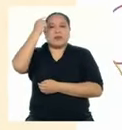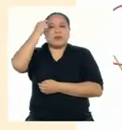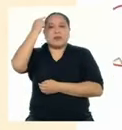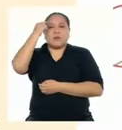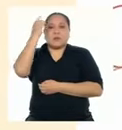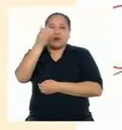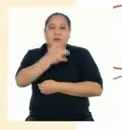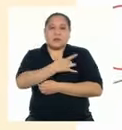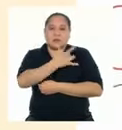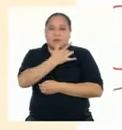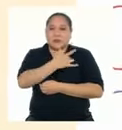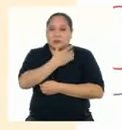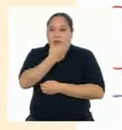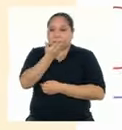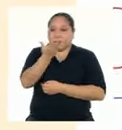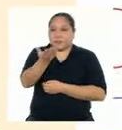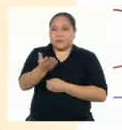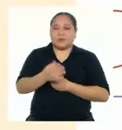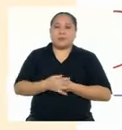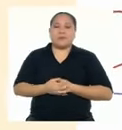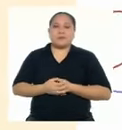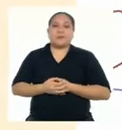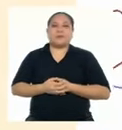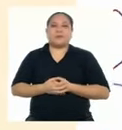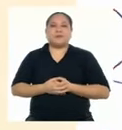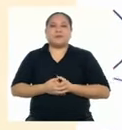sensaciones